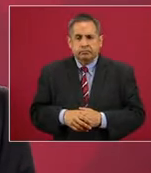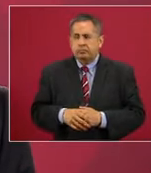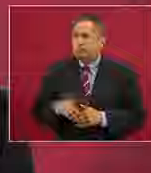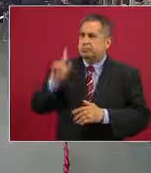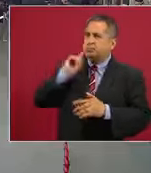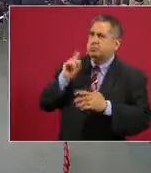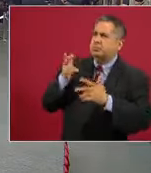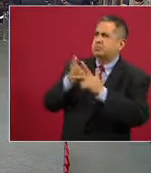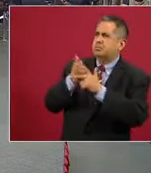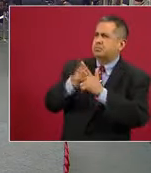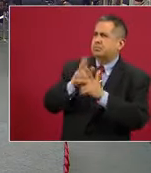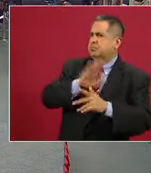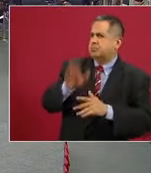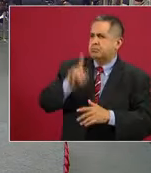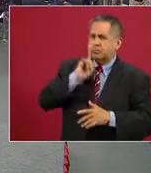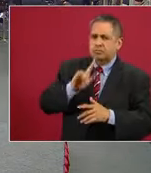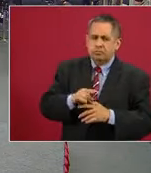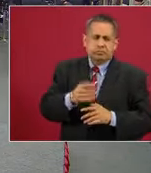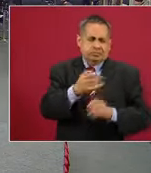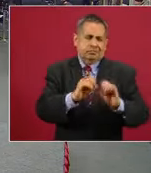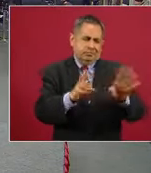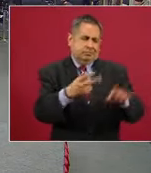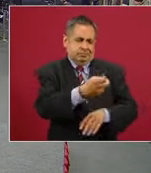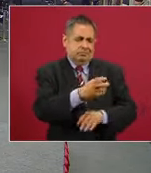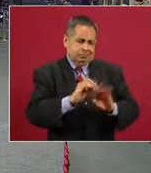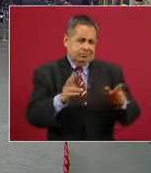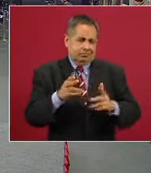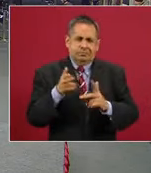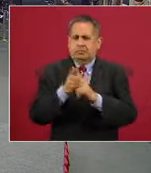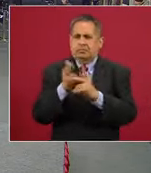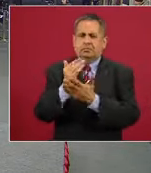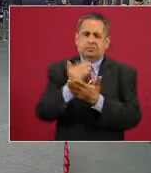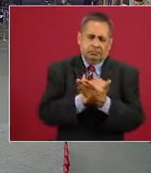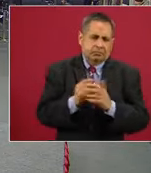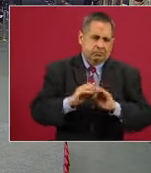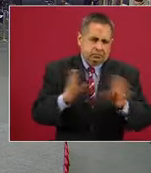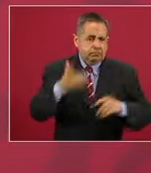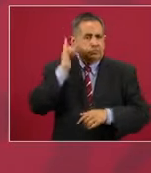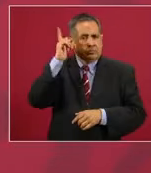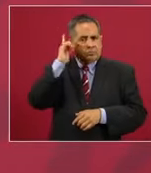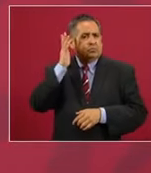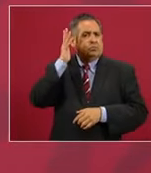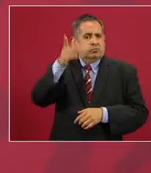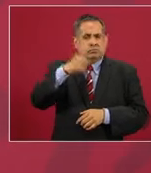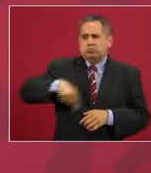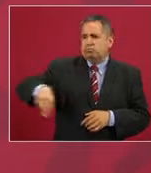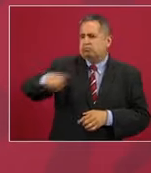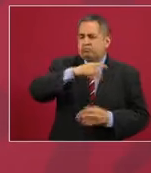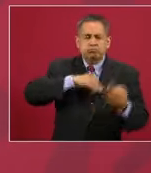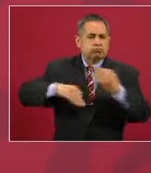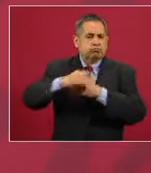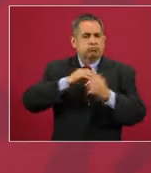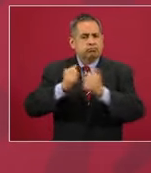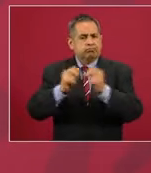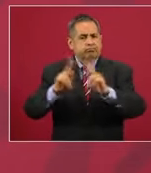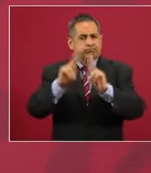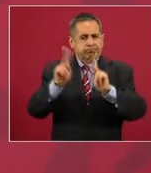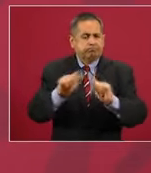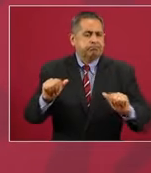feminicidios en el país, ¿no? Claro, desde luego, que logremos entre todos la paz